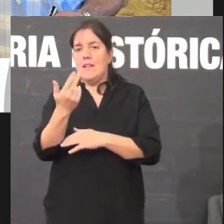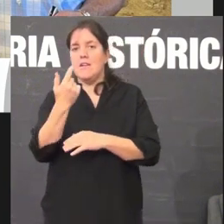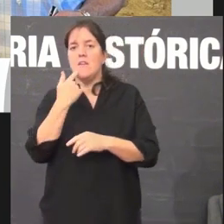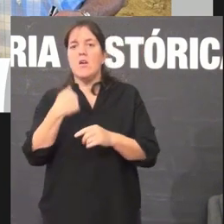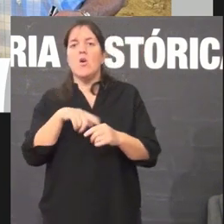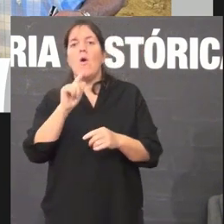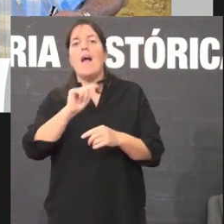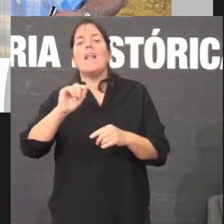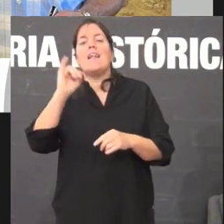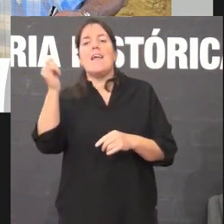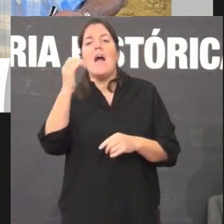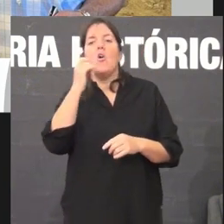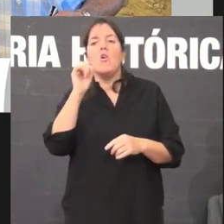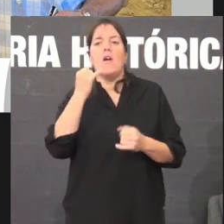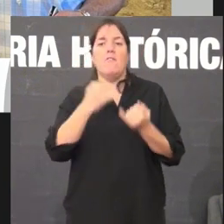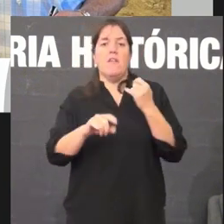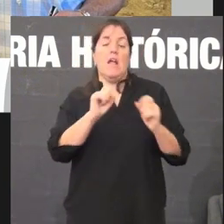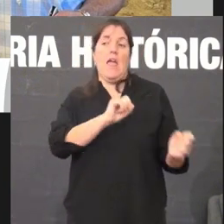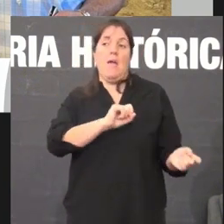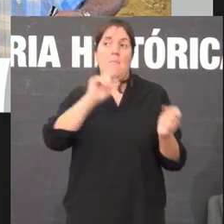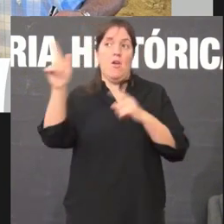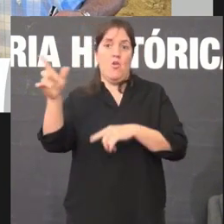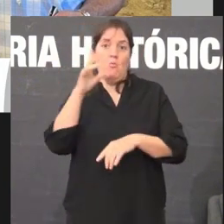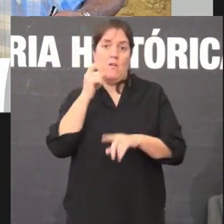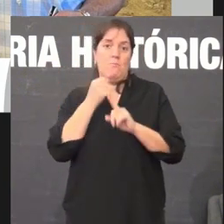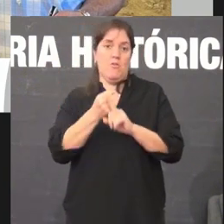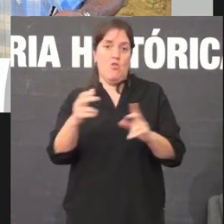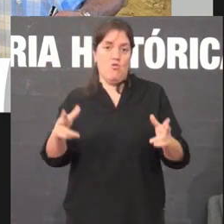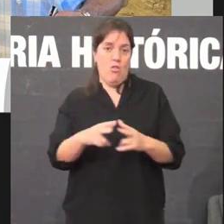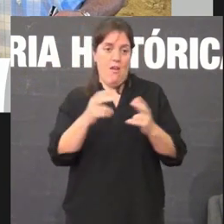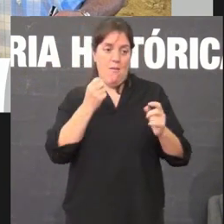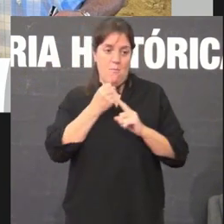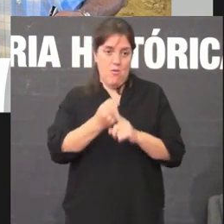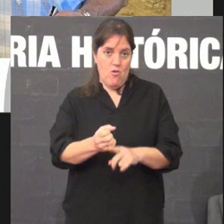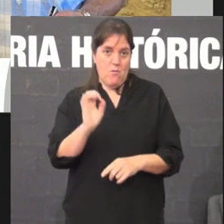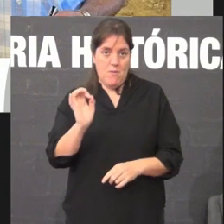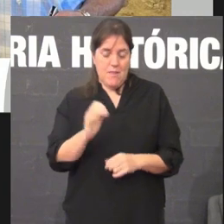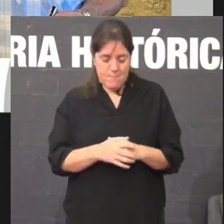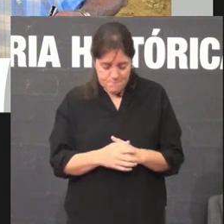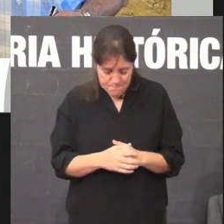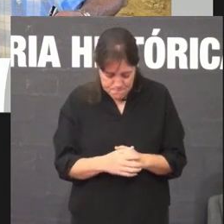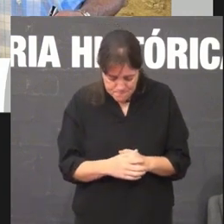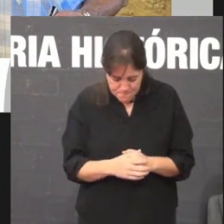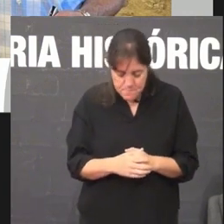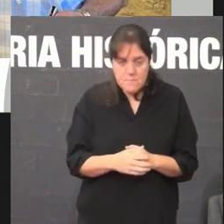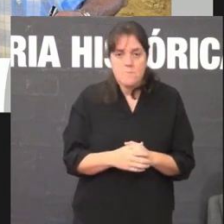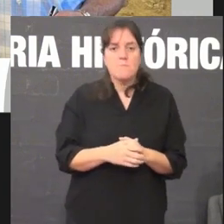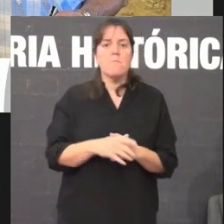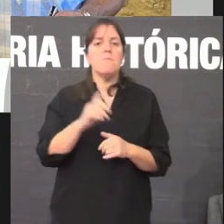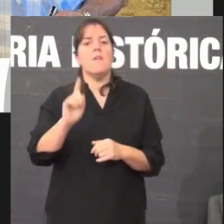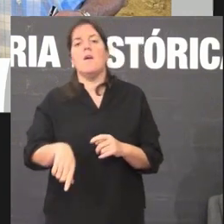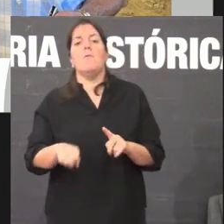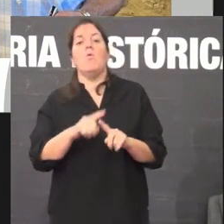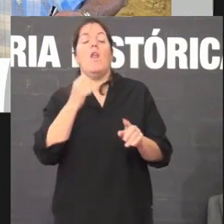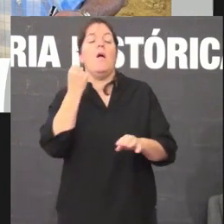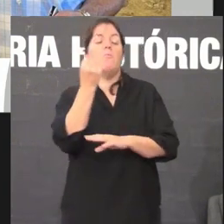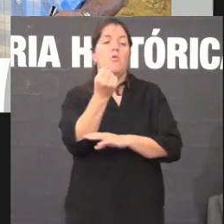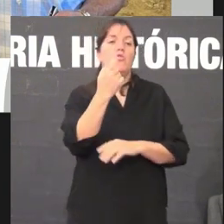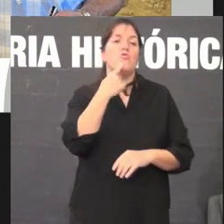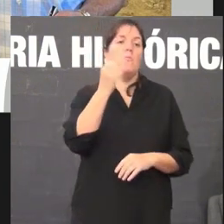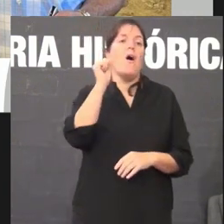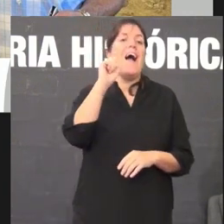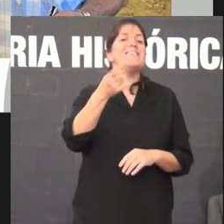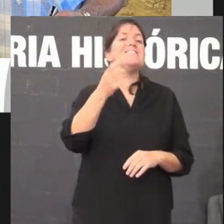emigrar debido á presión social con que se encontrou tamén importantes apoios como Xuxo Luís Axeitos